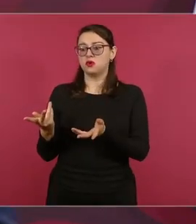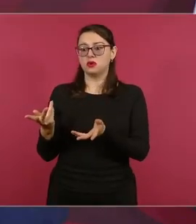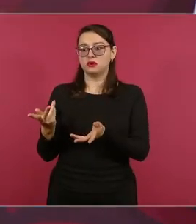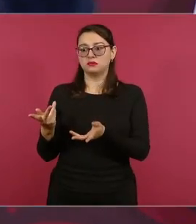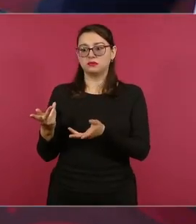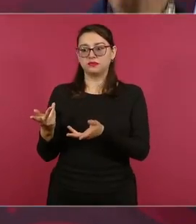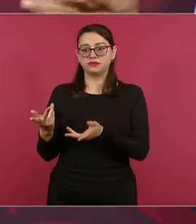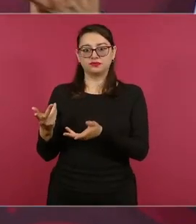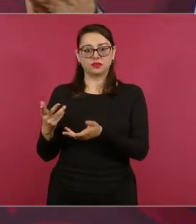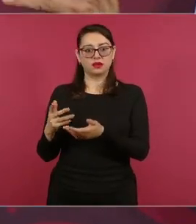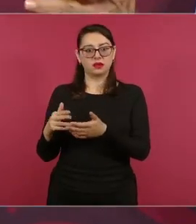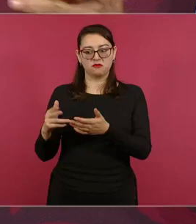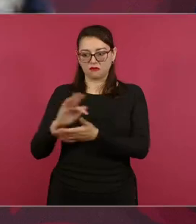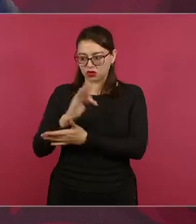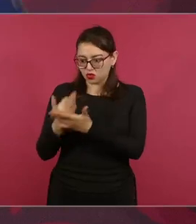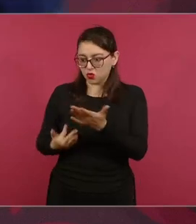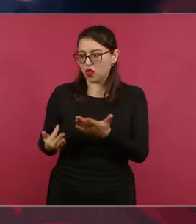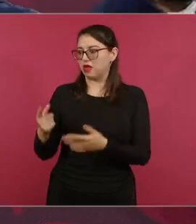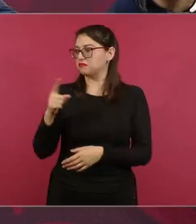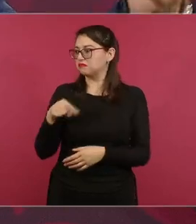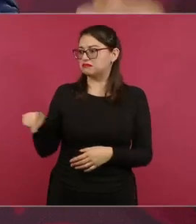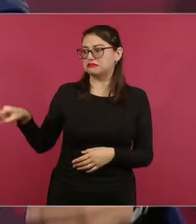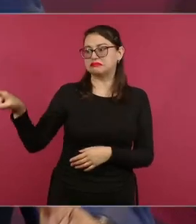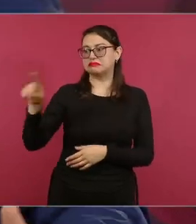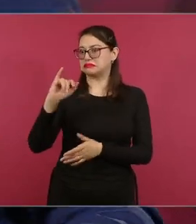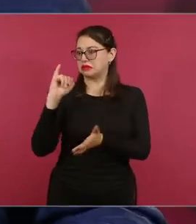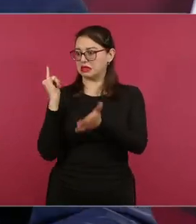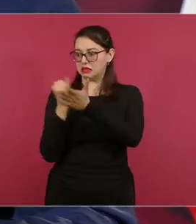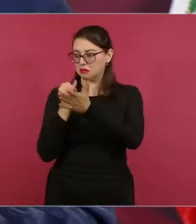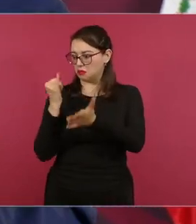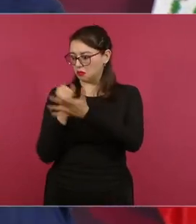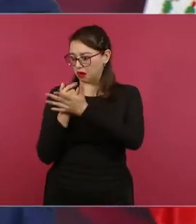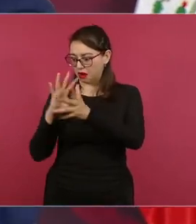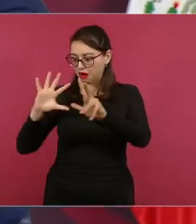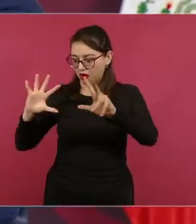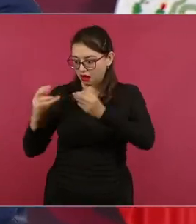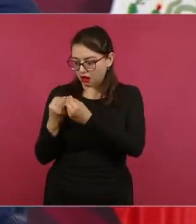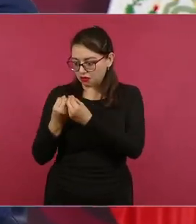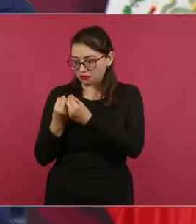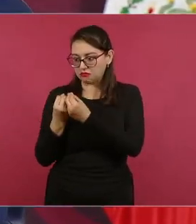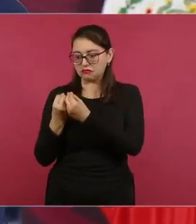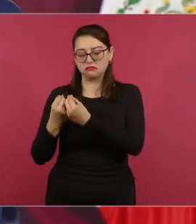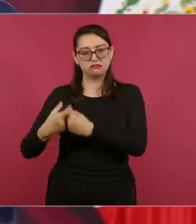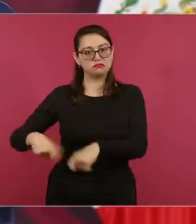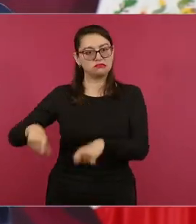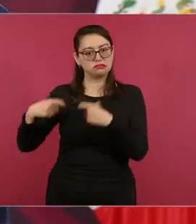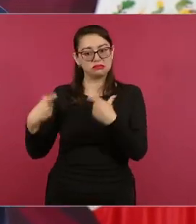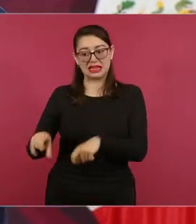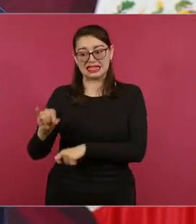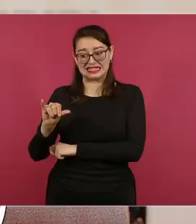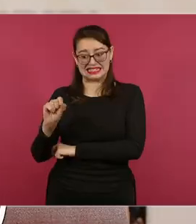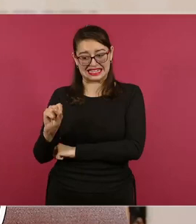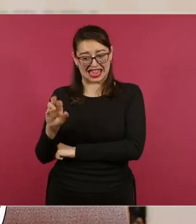En total, muchísimo más impuestos sobre la renta.